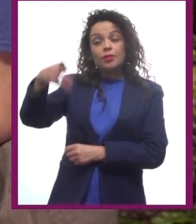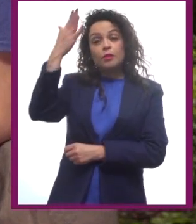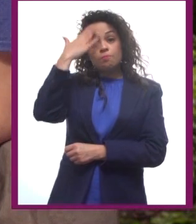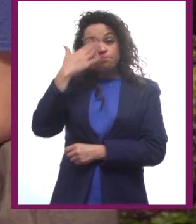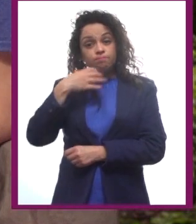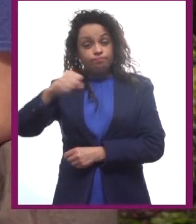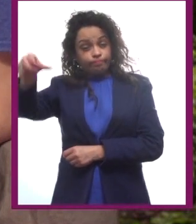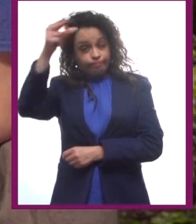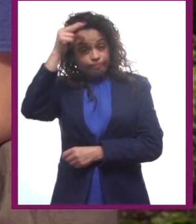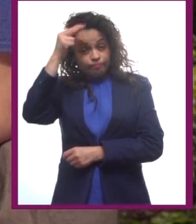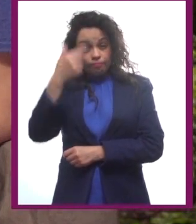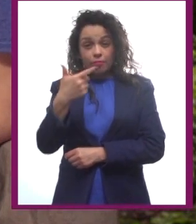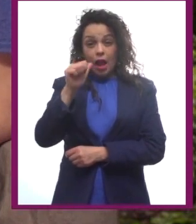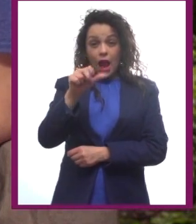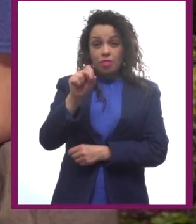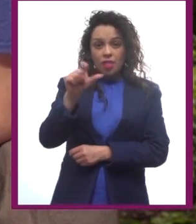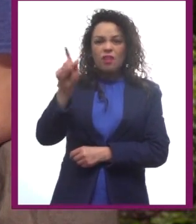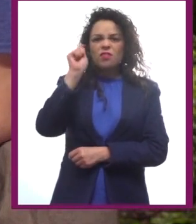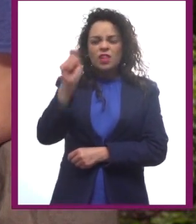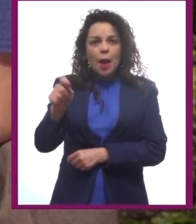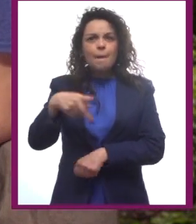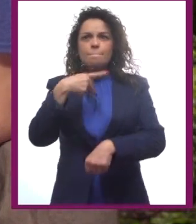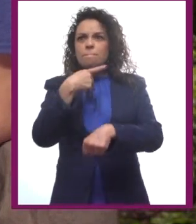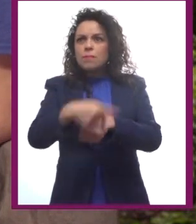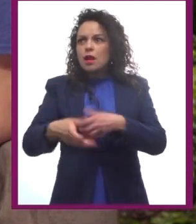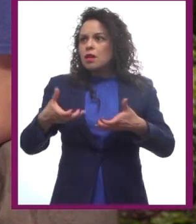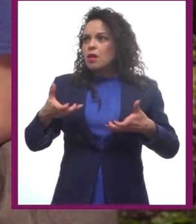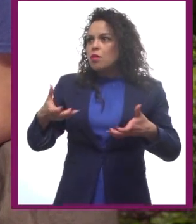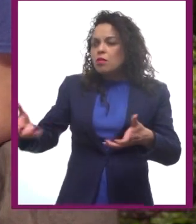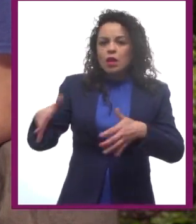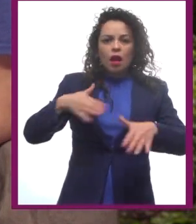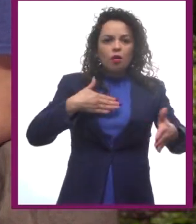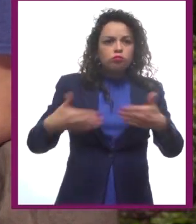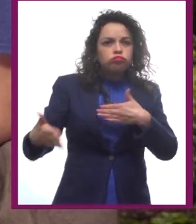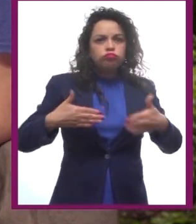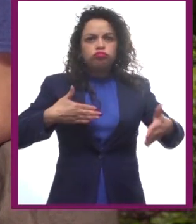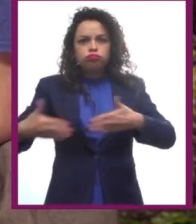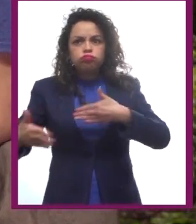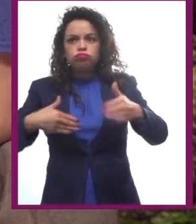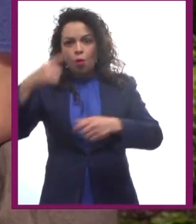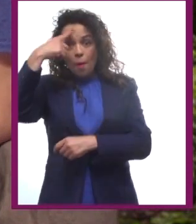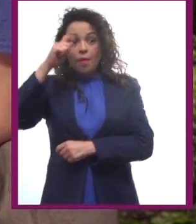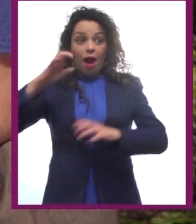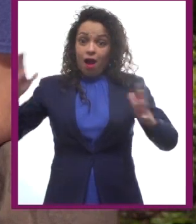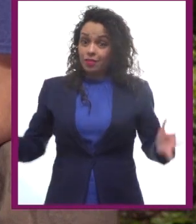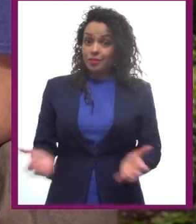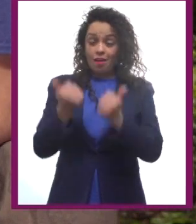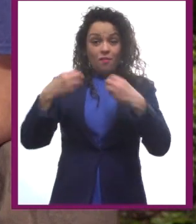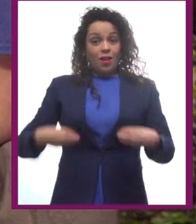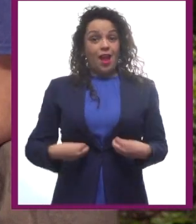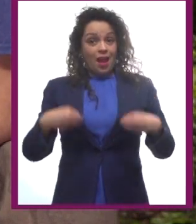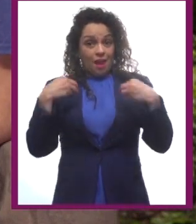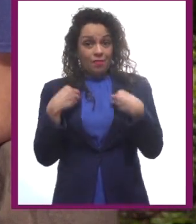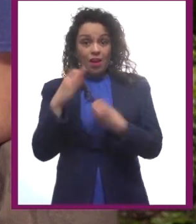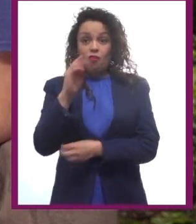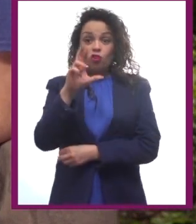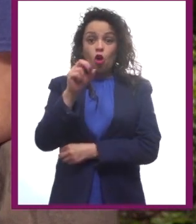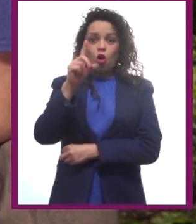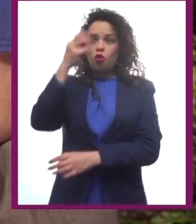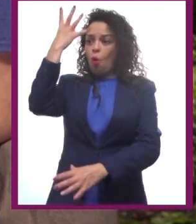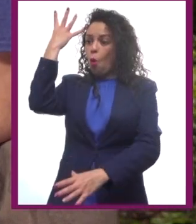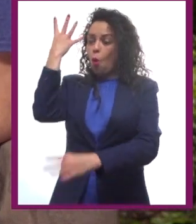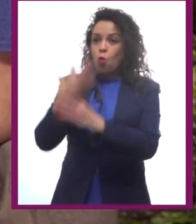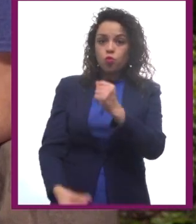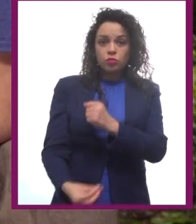comunidad por senderos peligrosos y, finalmente, intentando salvar su vida. Frodo huye para destruir el Anillo